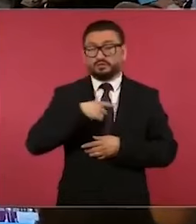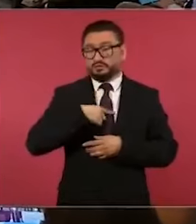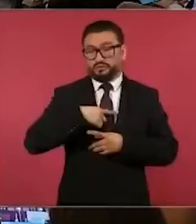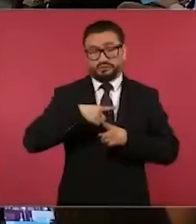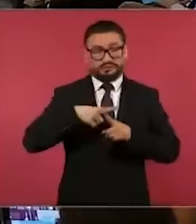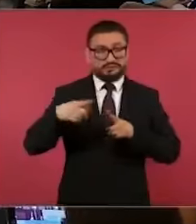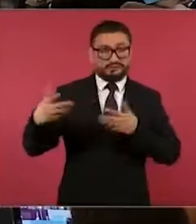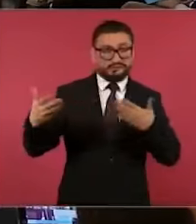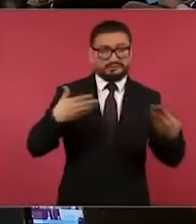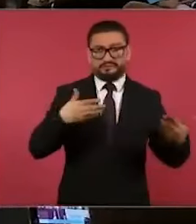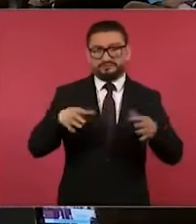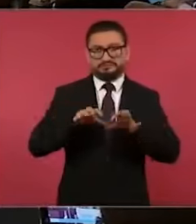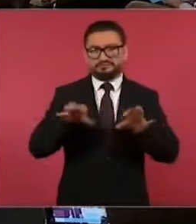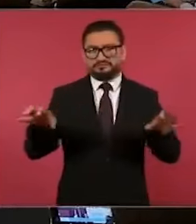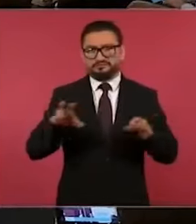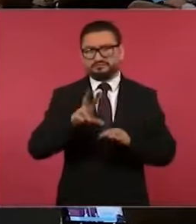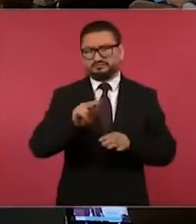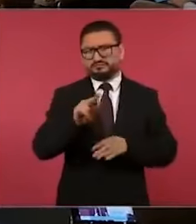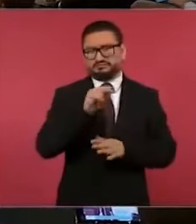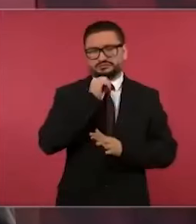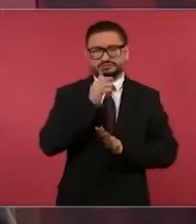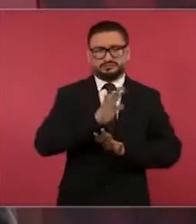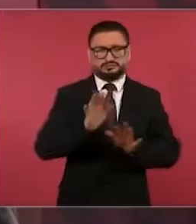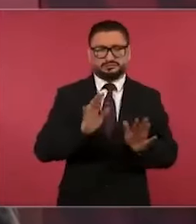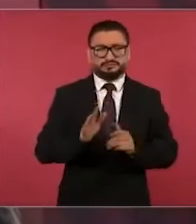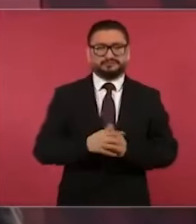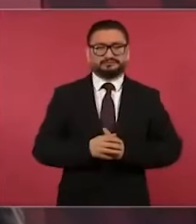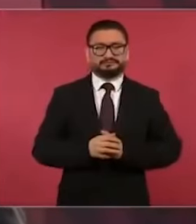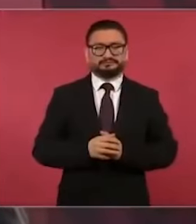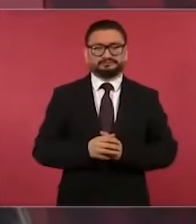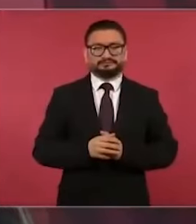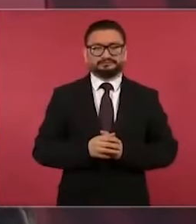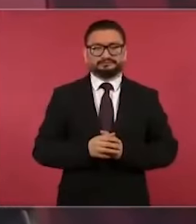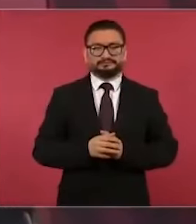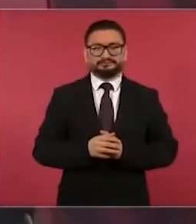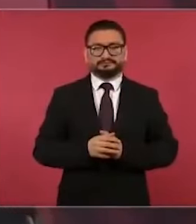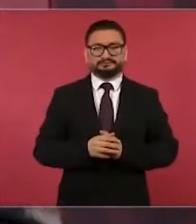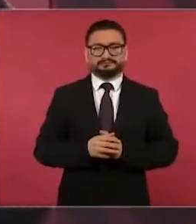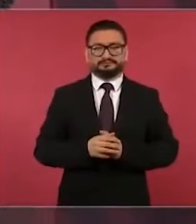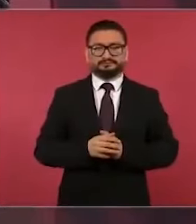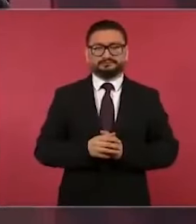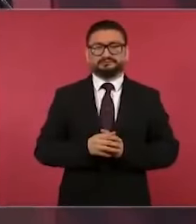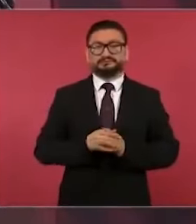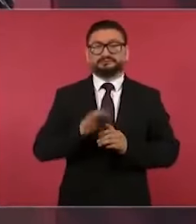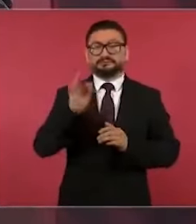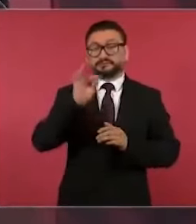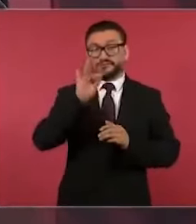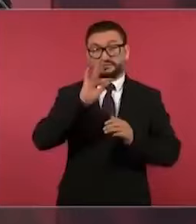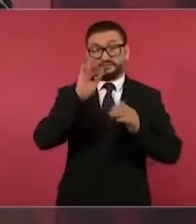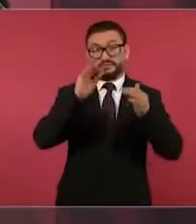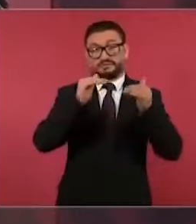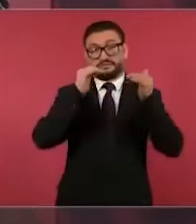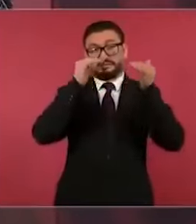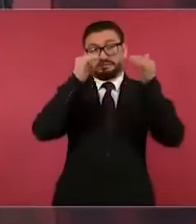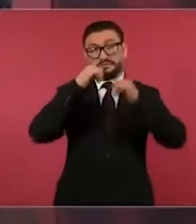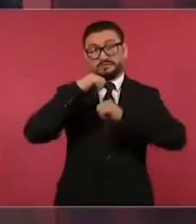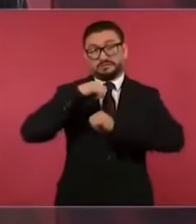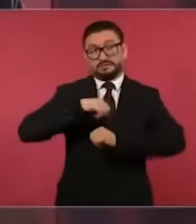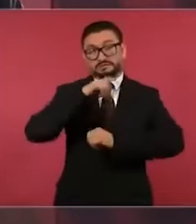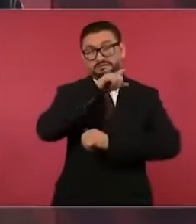no se está polarizando, puede ser que arriban la cúpula.